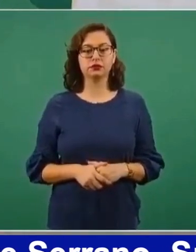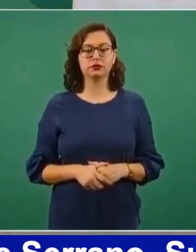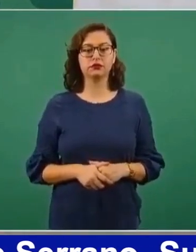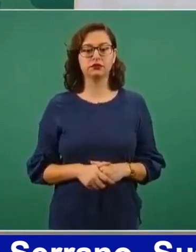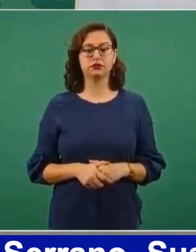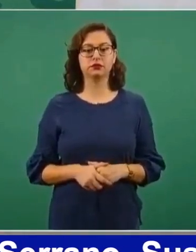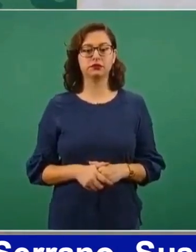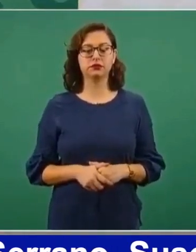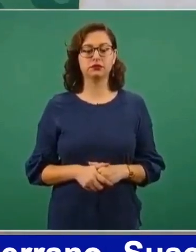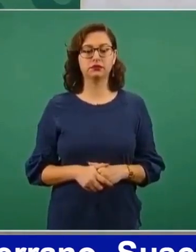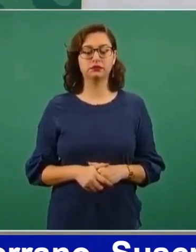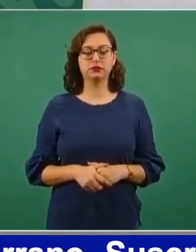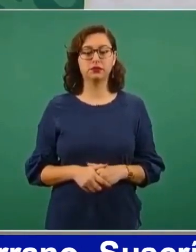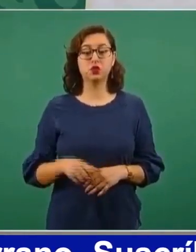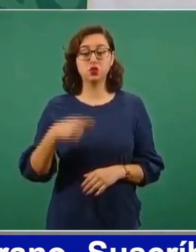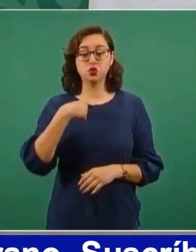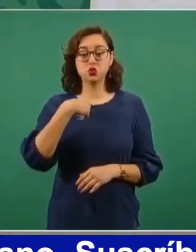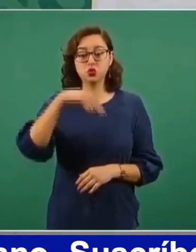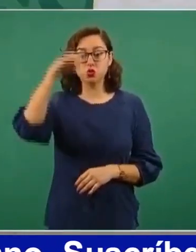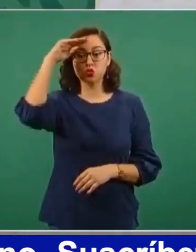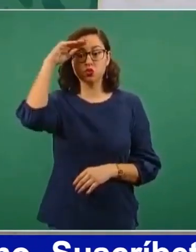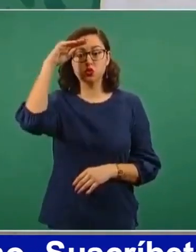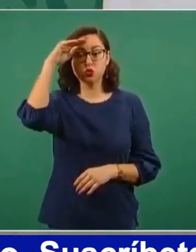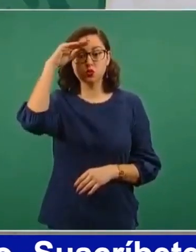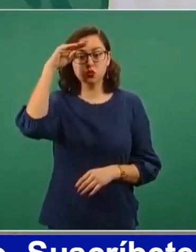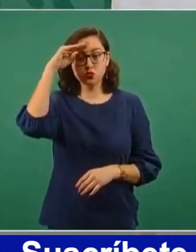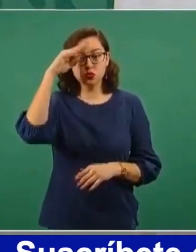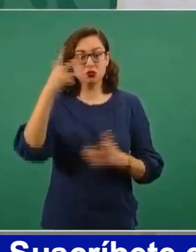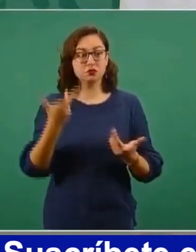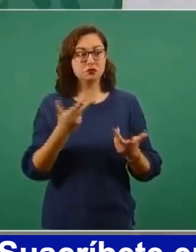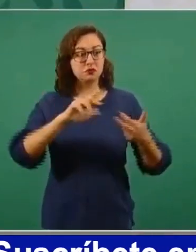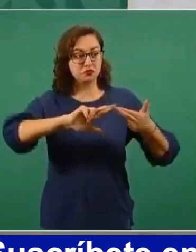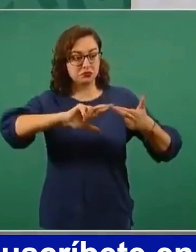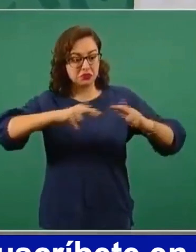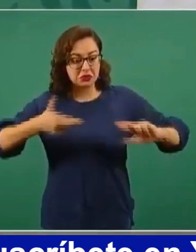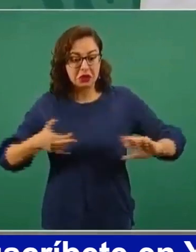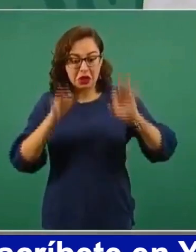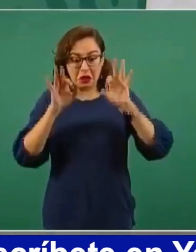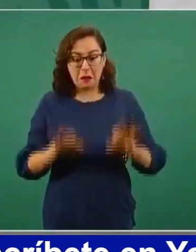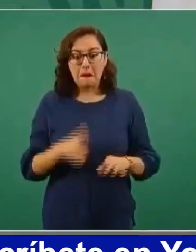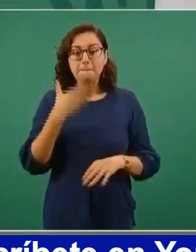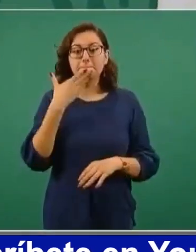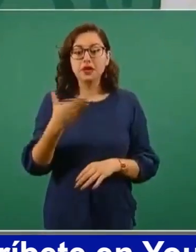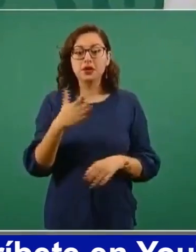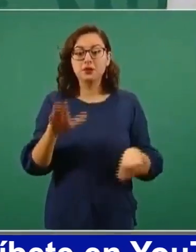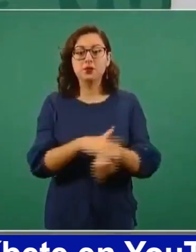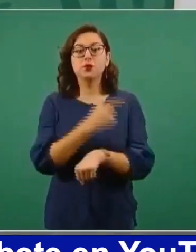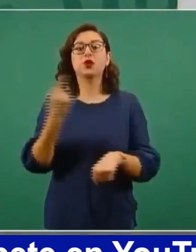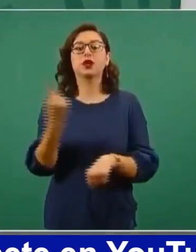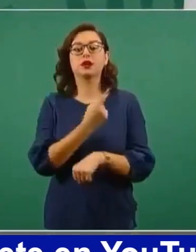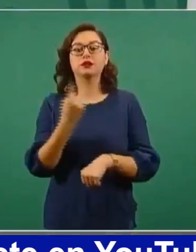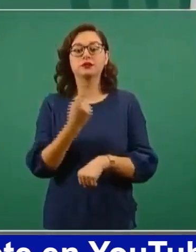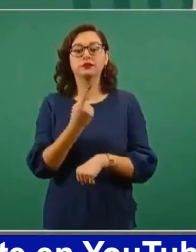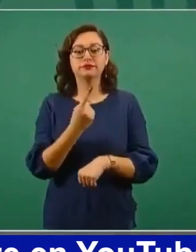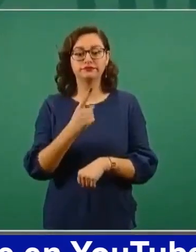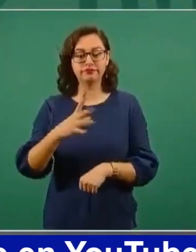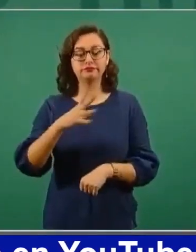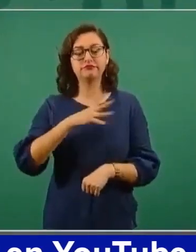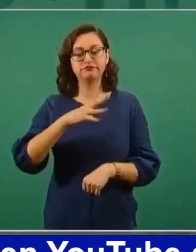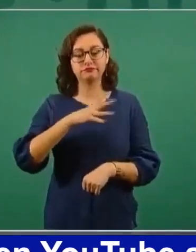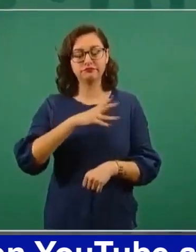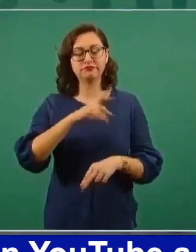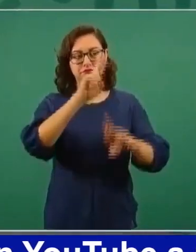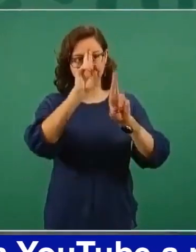el éxito de esta buena relación tuvo que ver con el respeto mutuo.